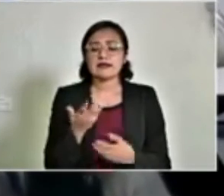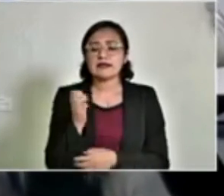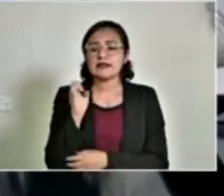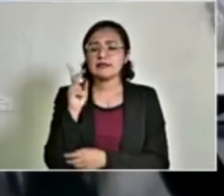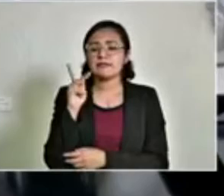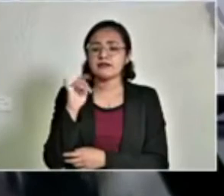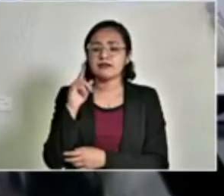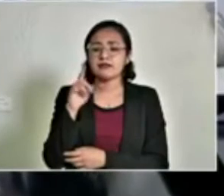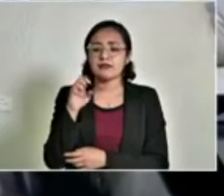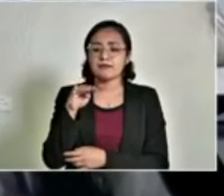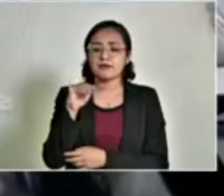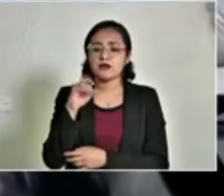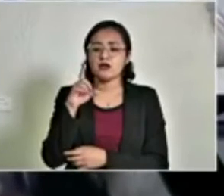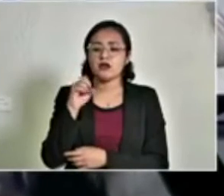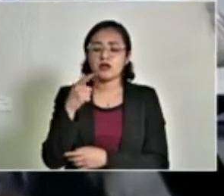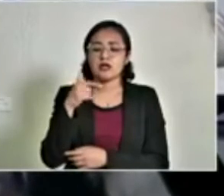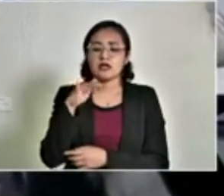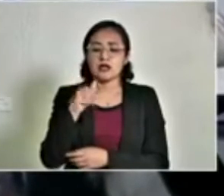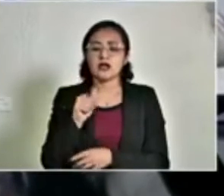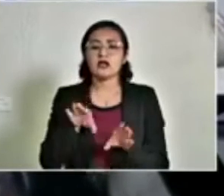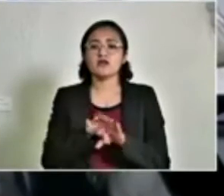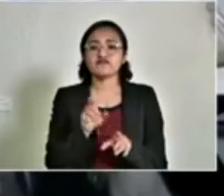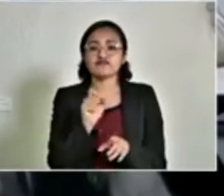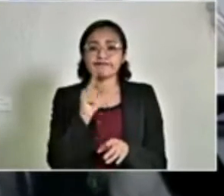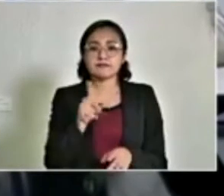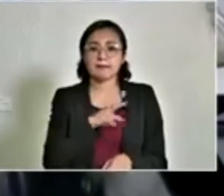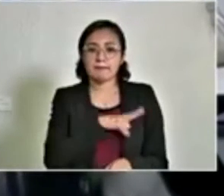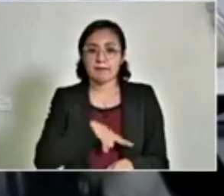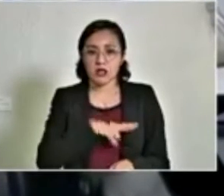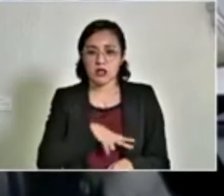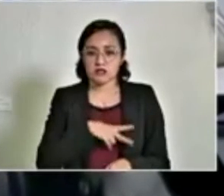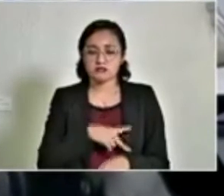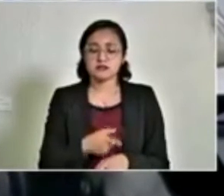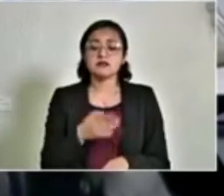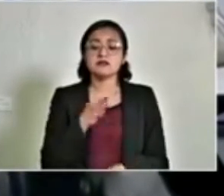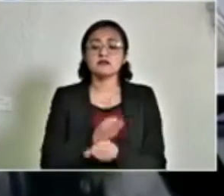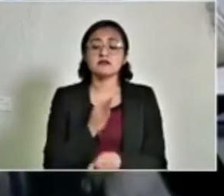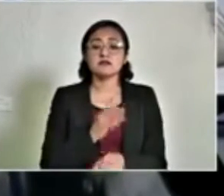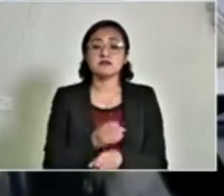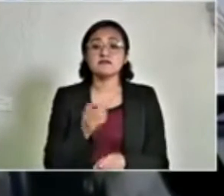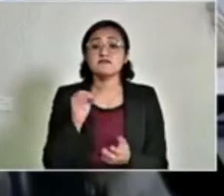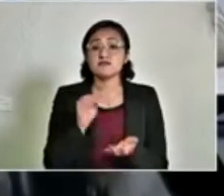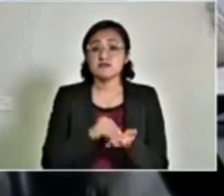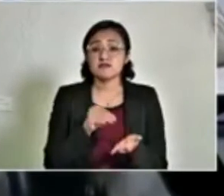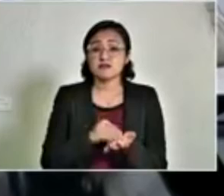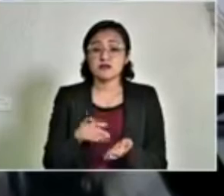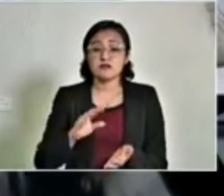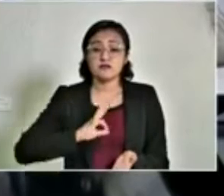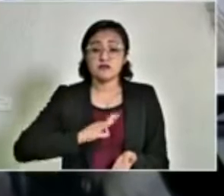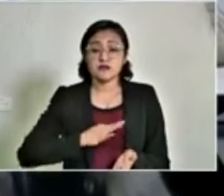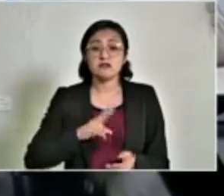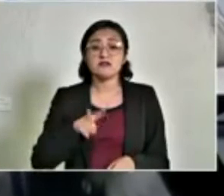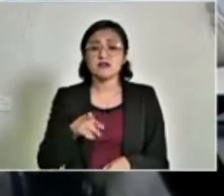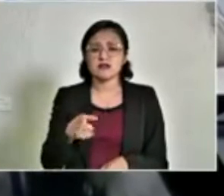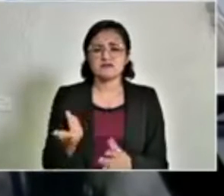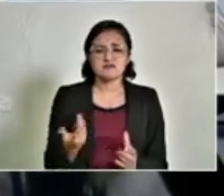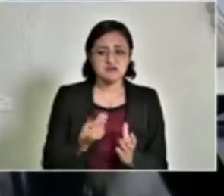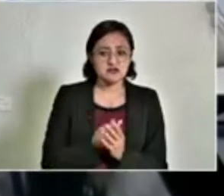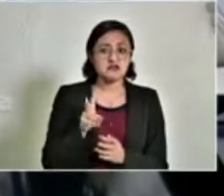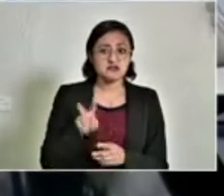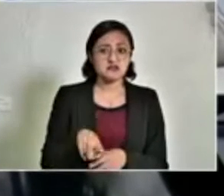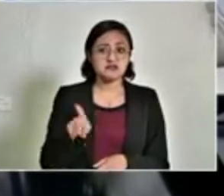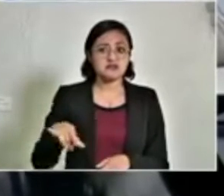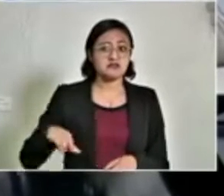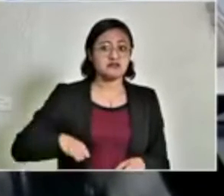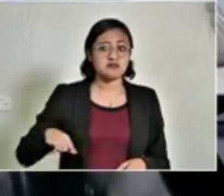estamos verificando si corresponde a la reinfección o una infección persistente. Su caso está muy interesante y